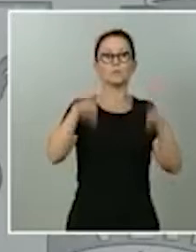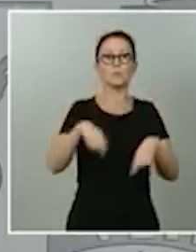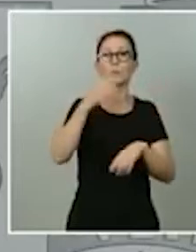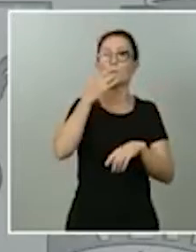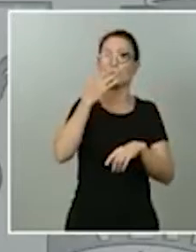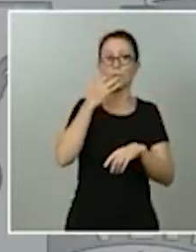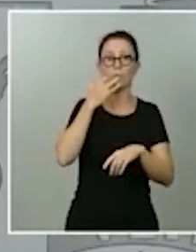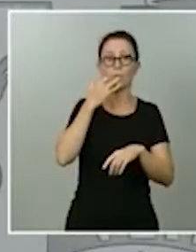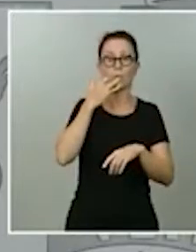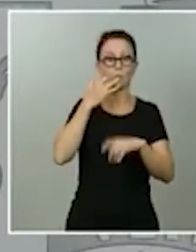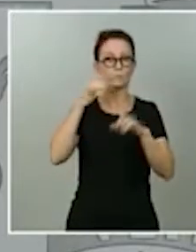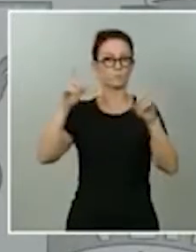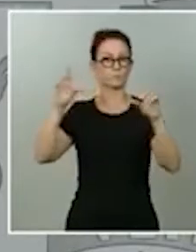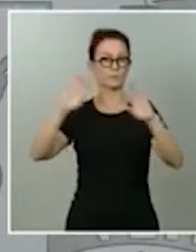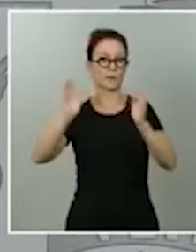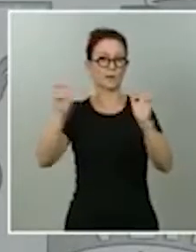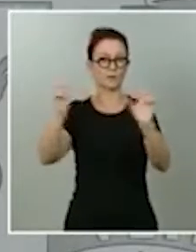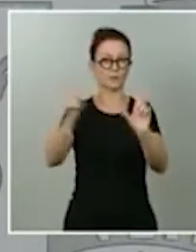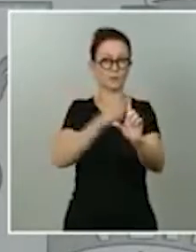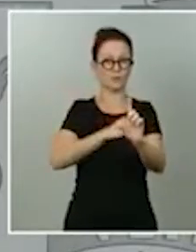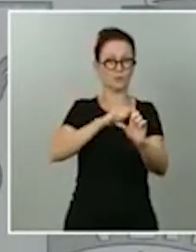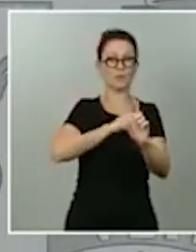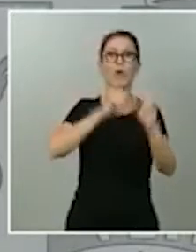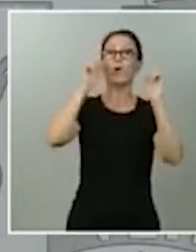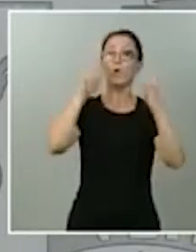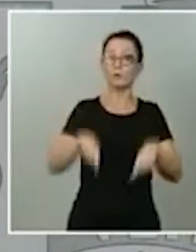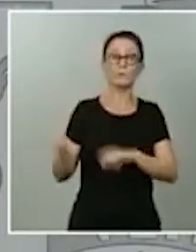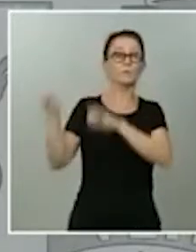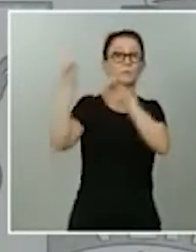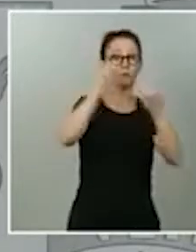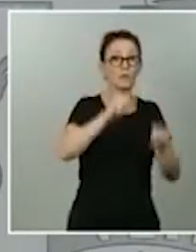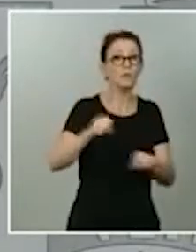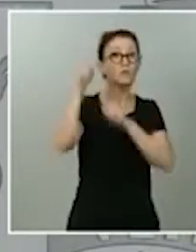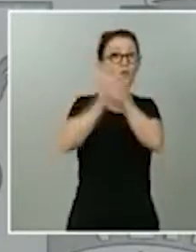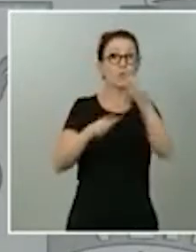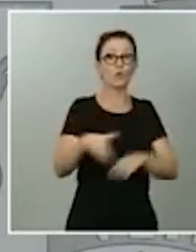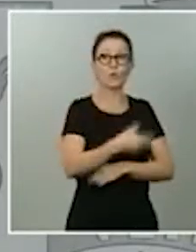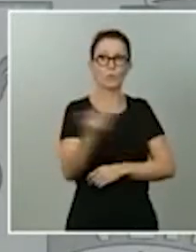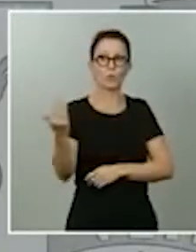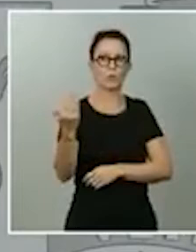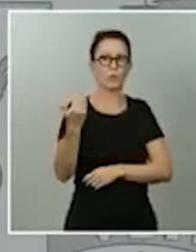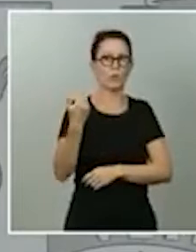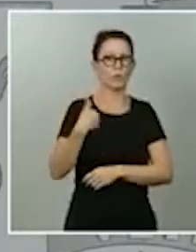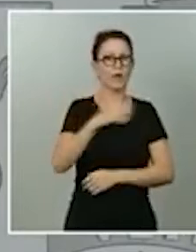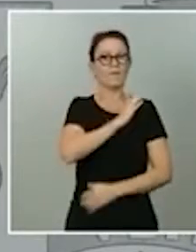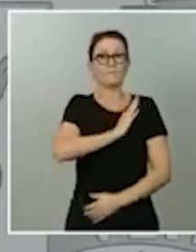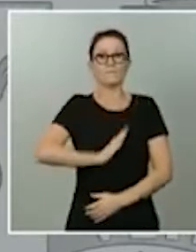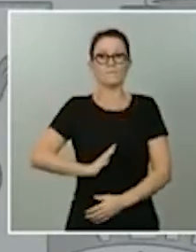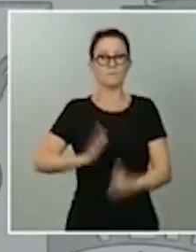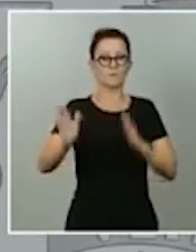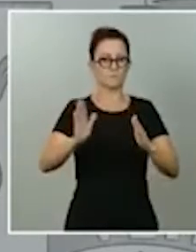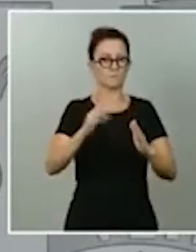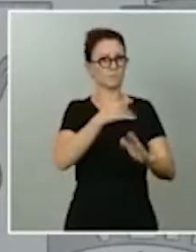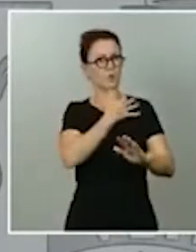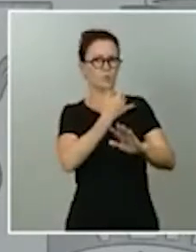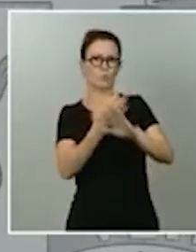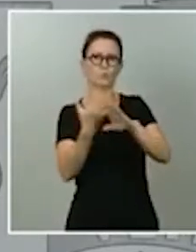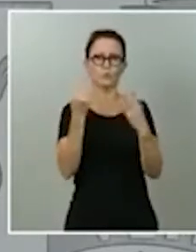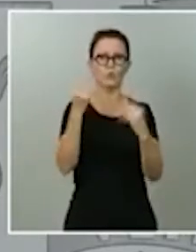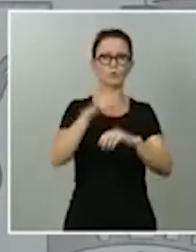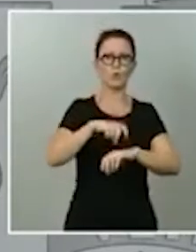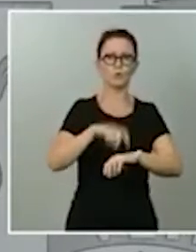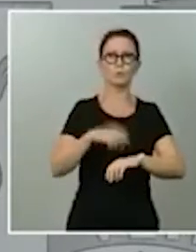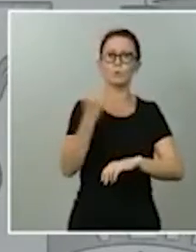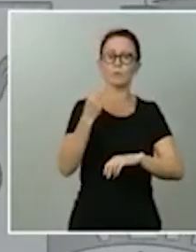renovar el defensor del pueblo que lleva en funciones ya bastante tiempo. Es decir, no se entiende este bloqueo. Se tiene que asumir el resultado